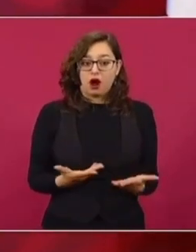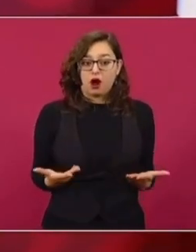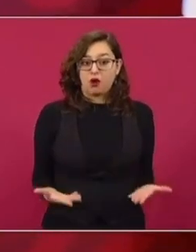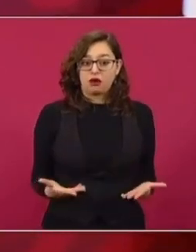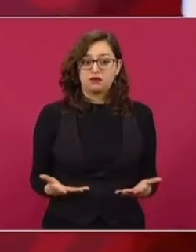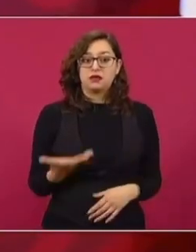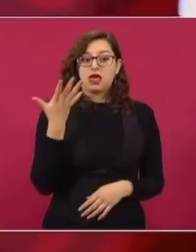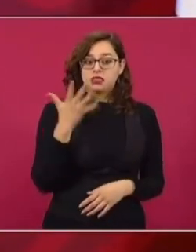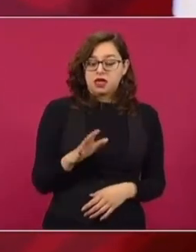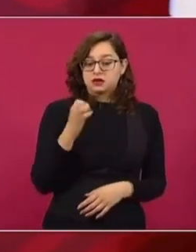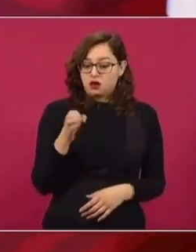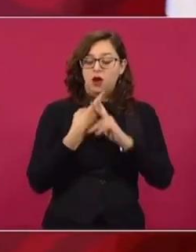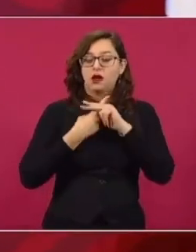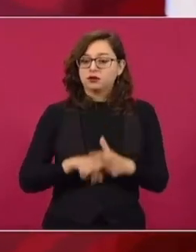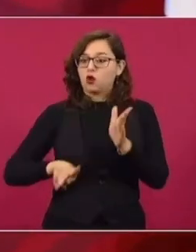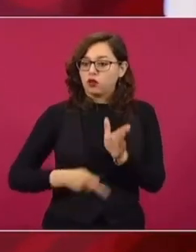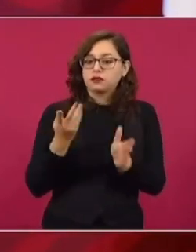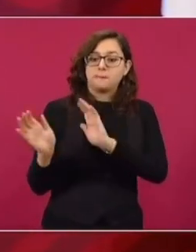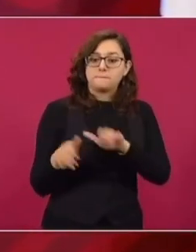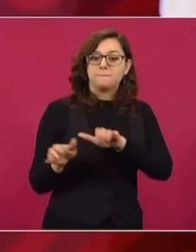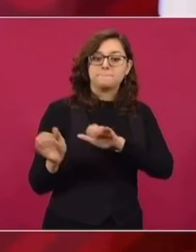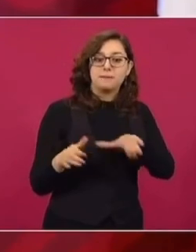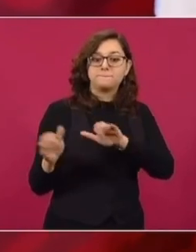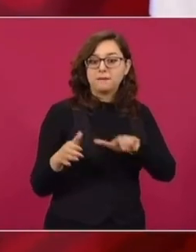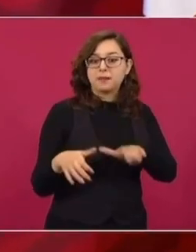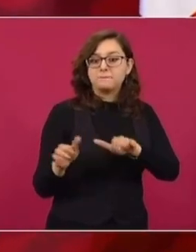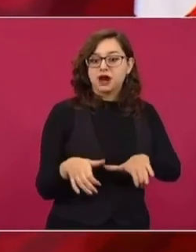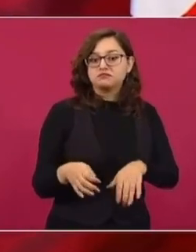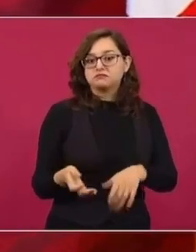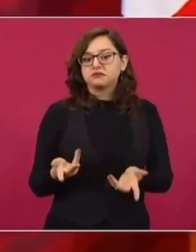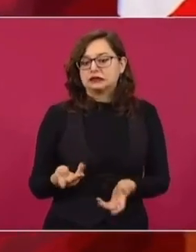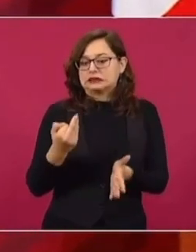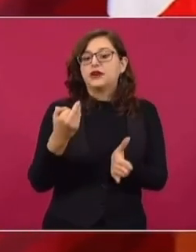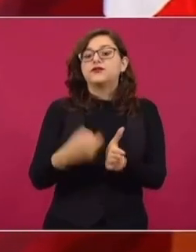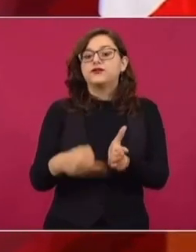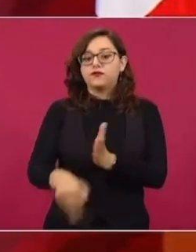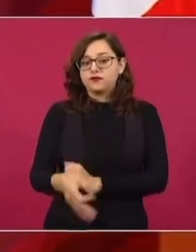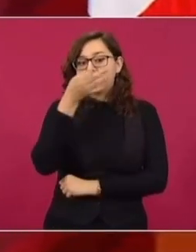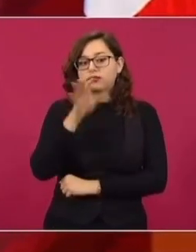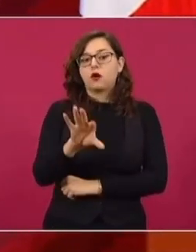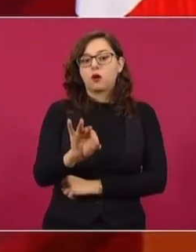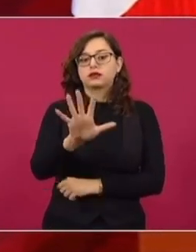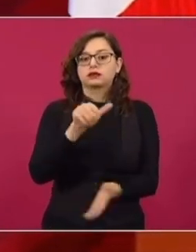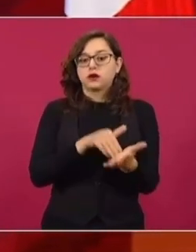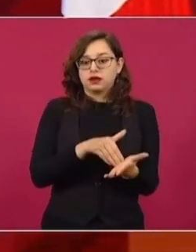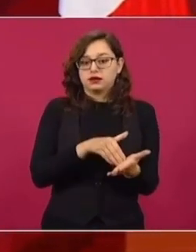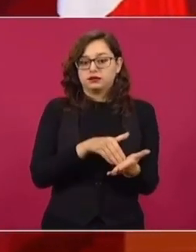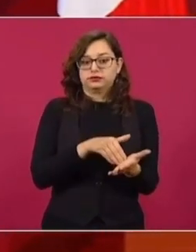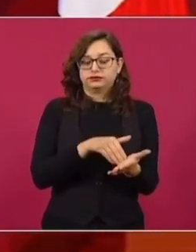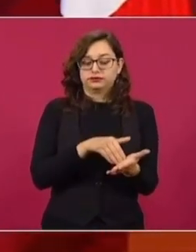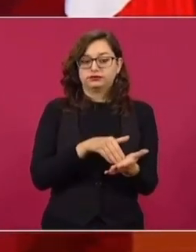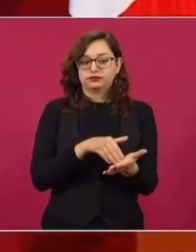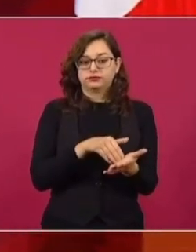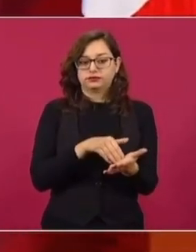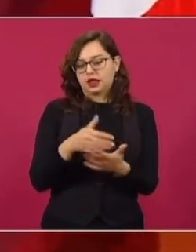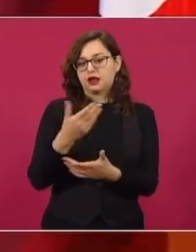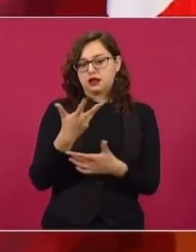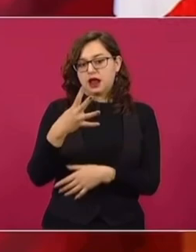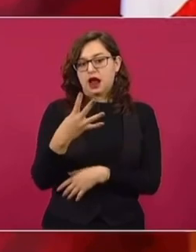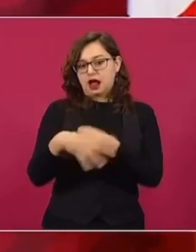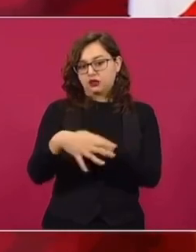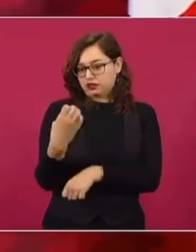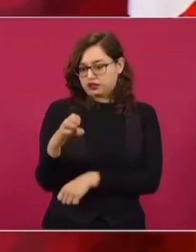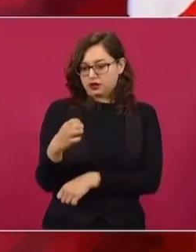a partir del 10, empezó la recuperación, aquí poquito, y ya nada más, son 45 para el día 14.